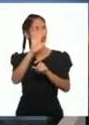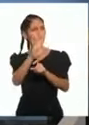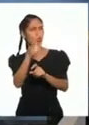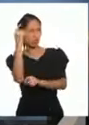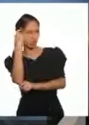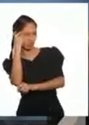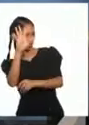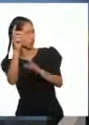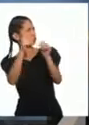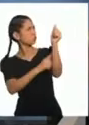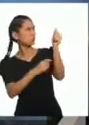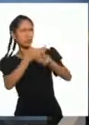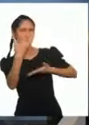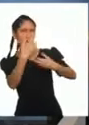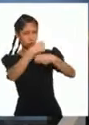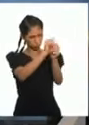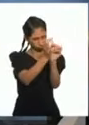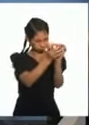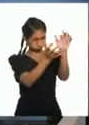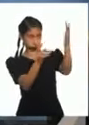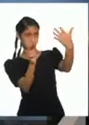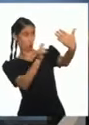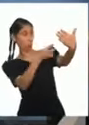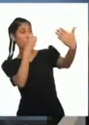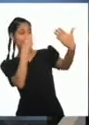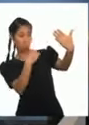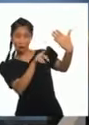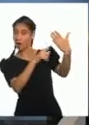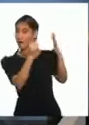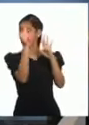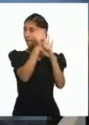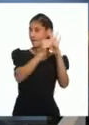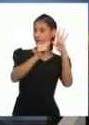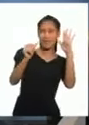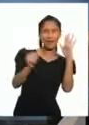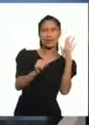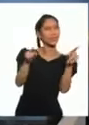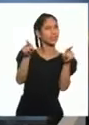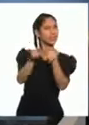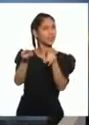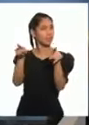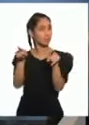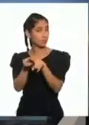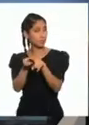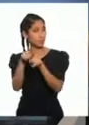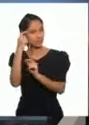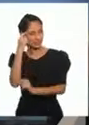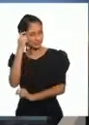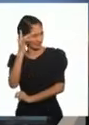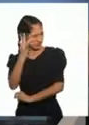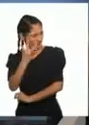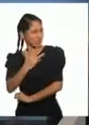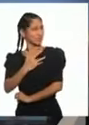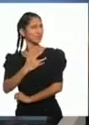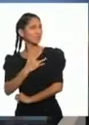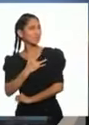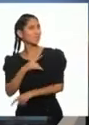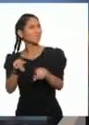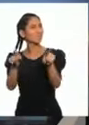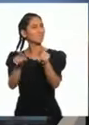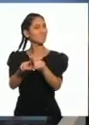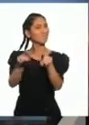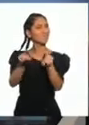El arte Además de sentimientos También expresa Nuestra identidad